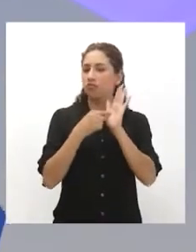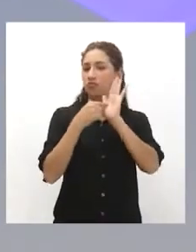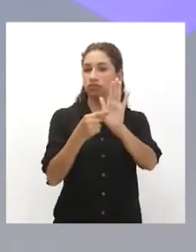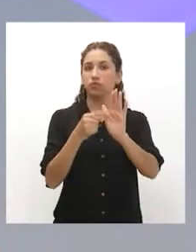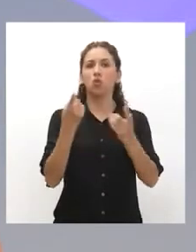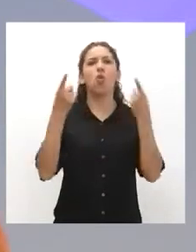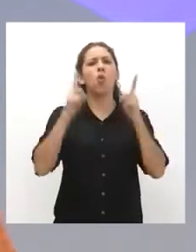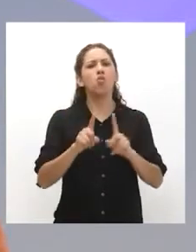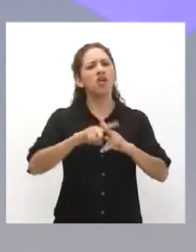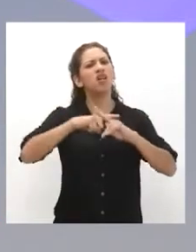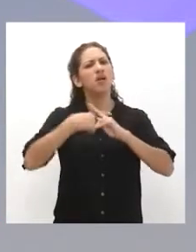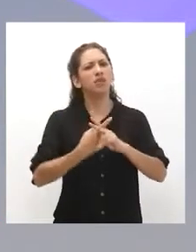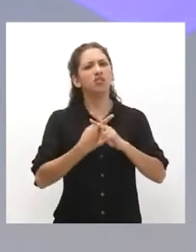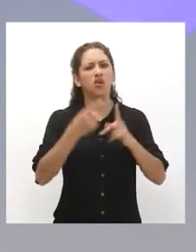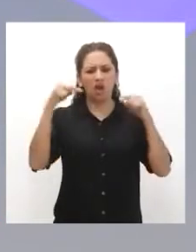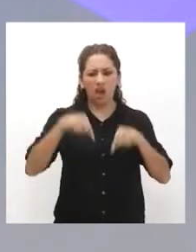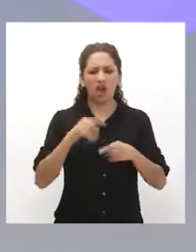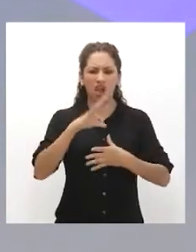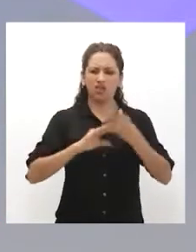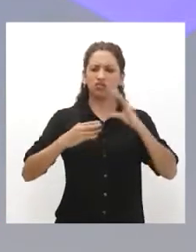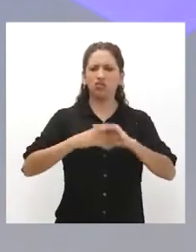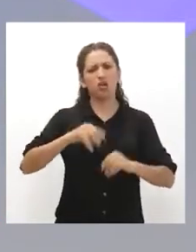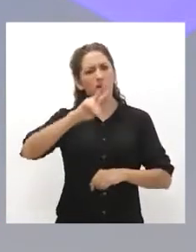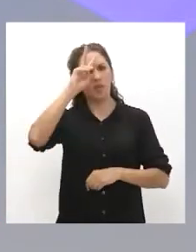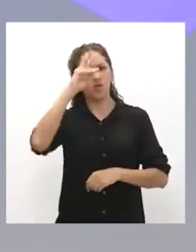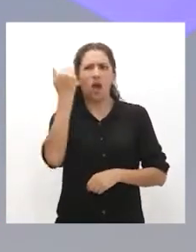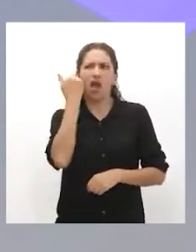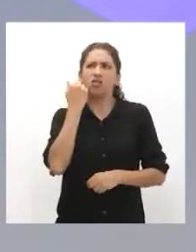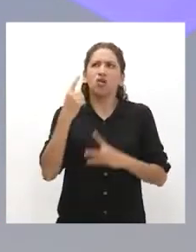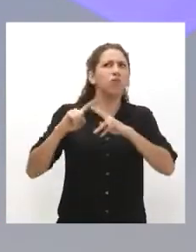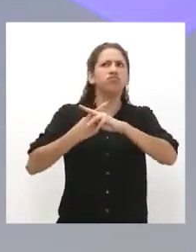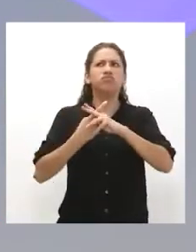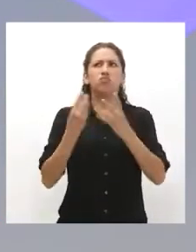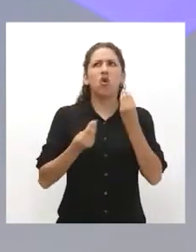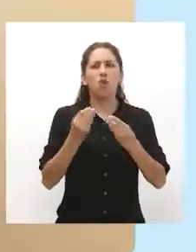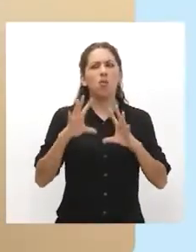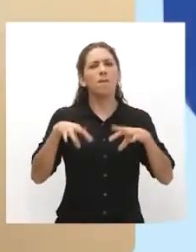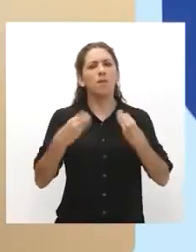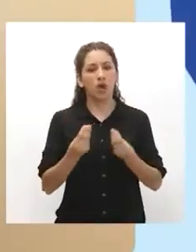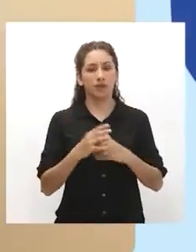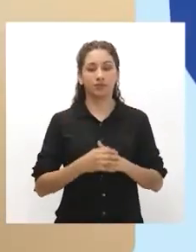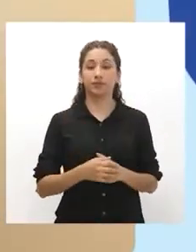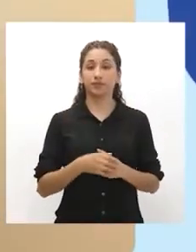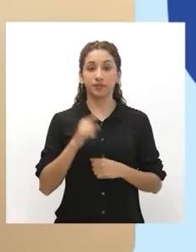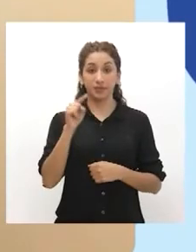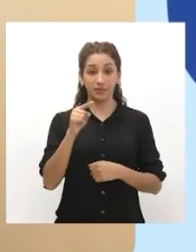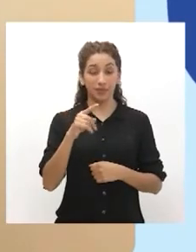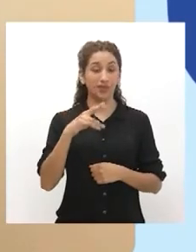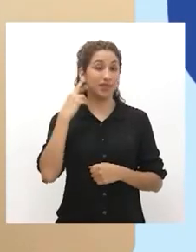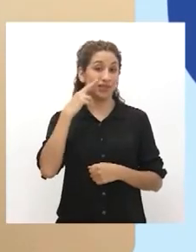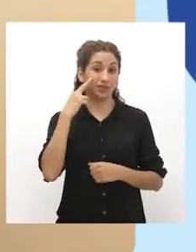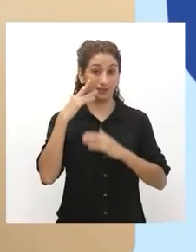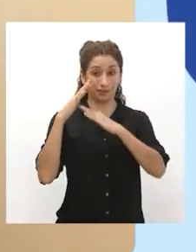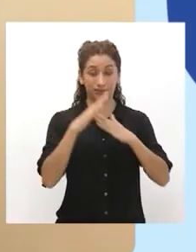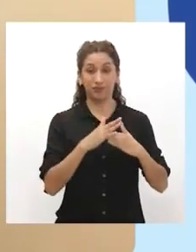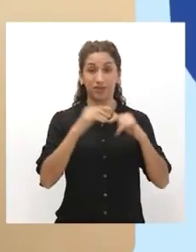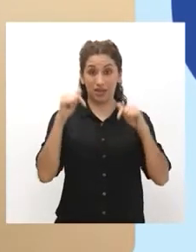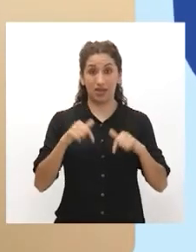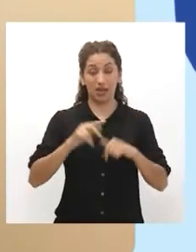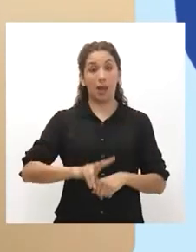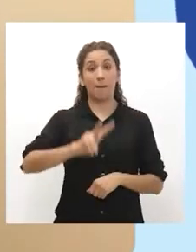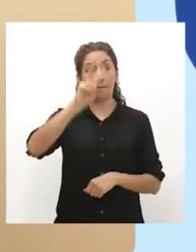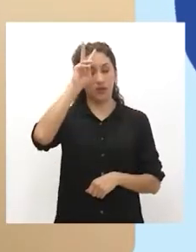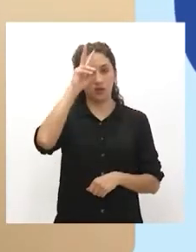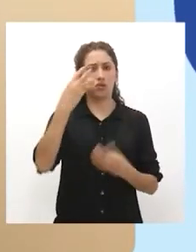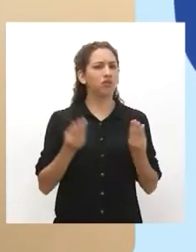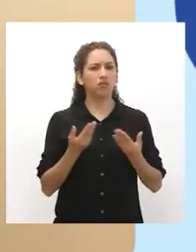discriminación étnico-racial en el Perú empieza muy